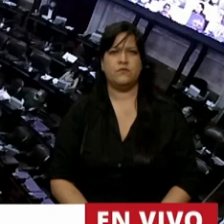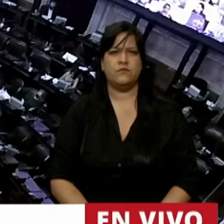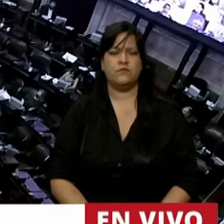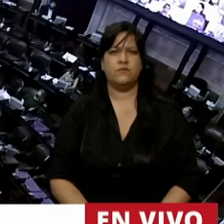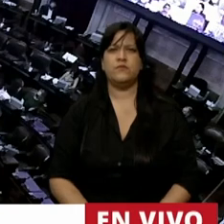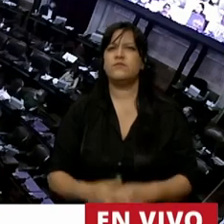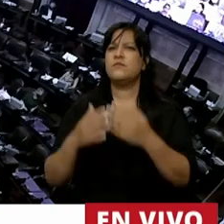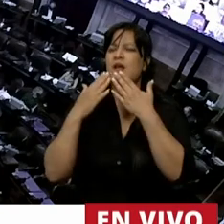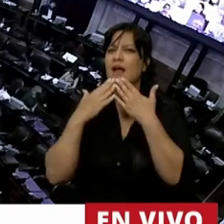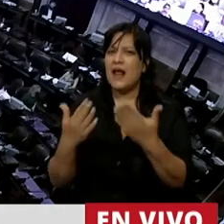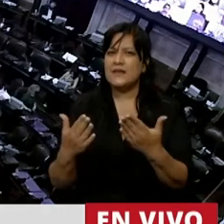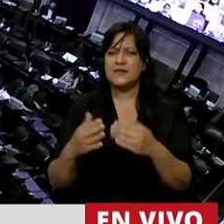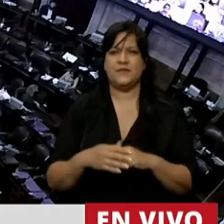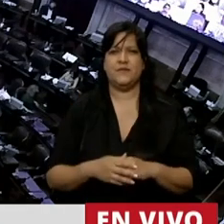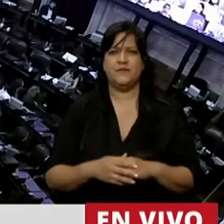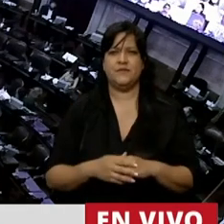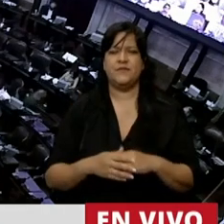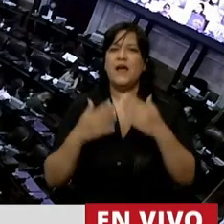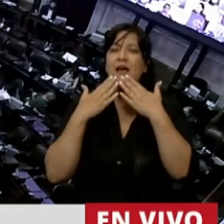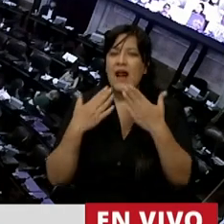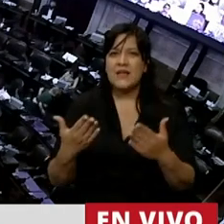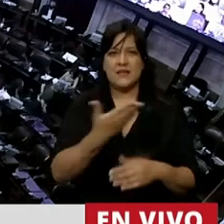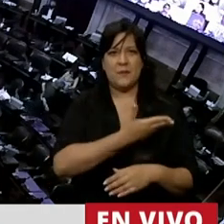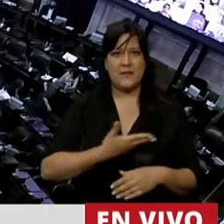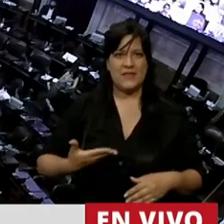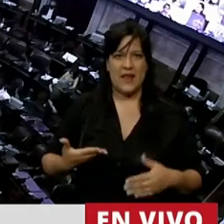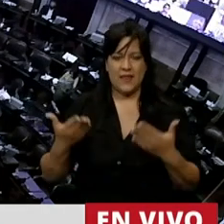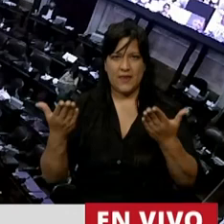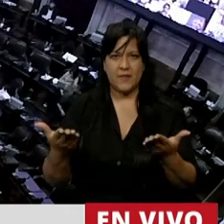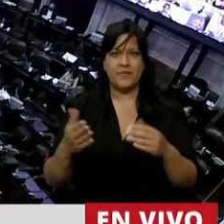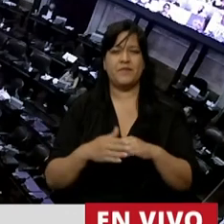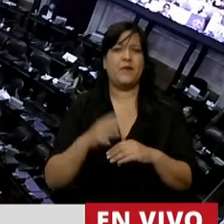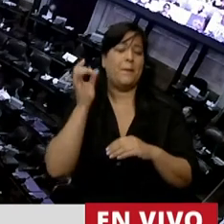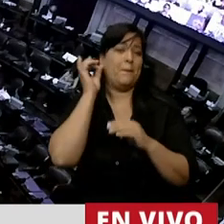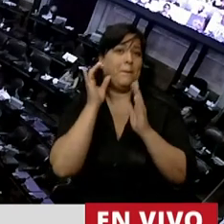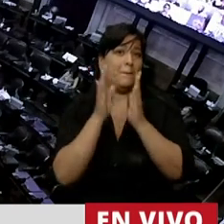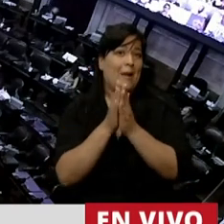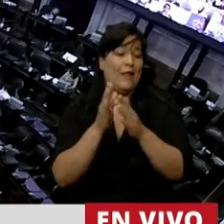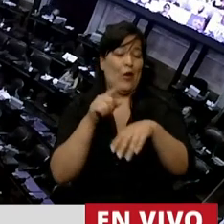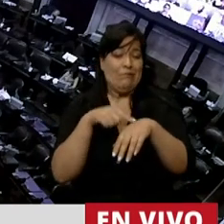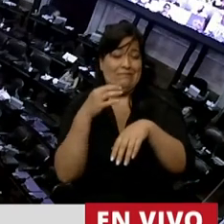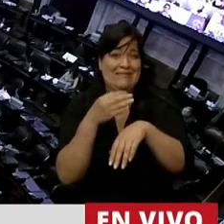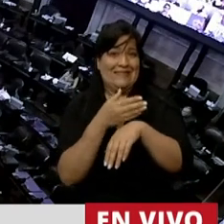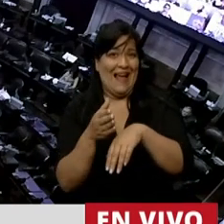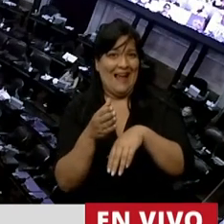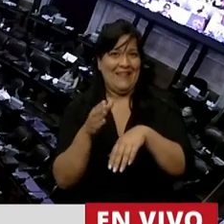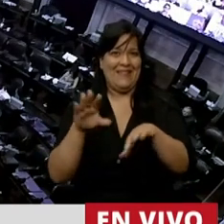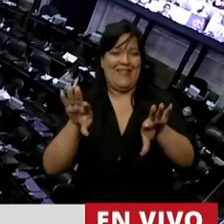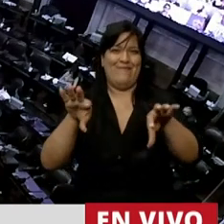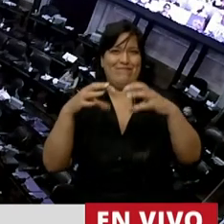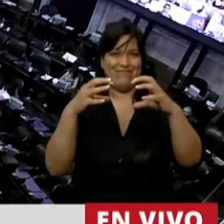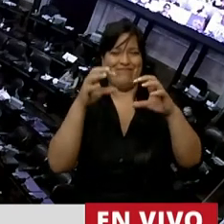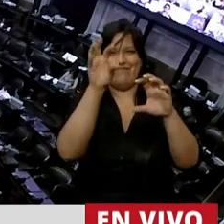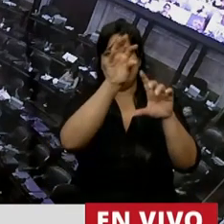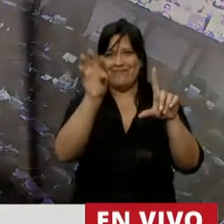Gracias. Gracias, señor presidente. Discúlpenme la demora en ponerme en contacto.